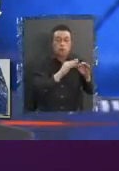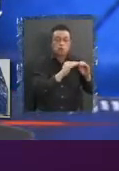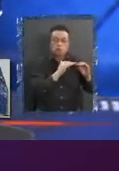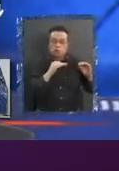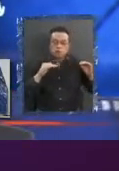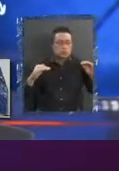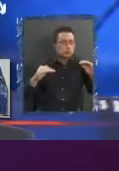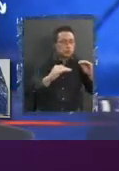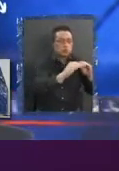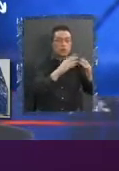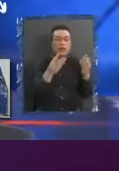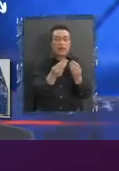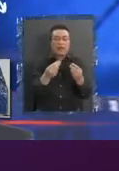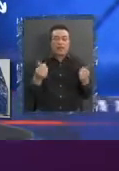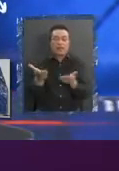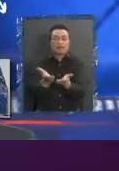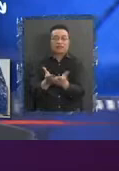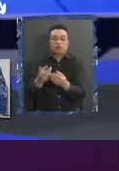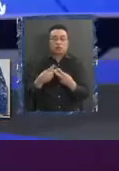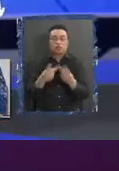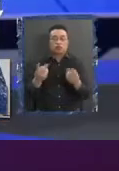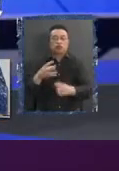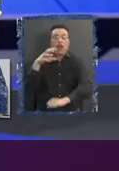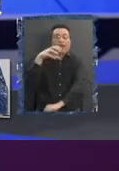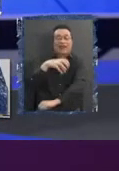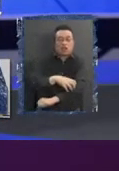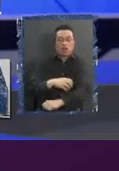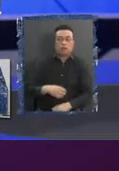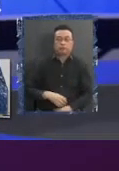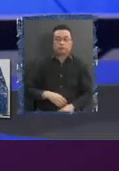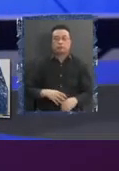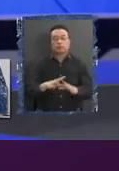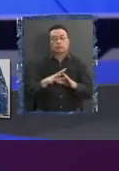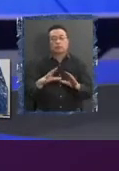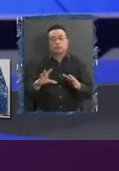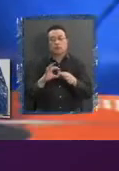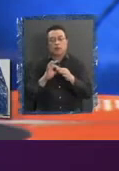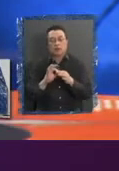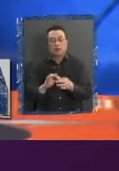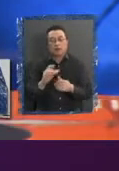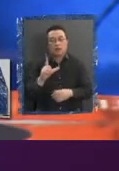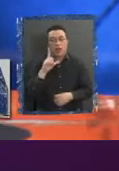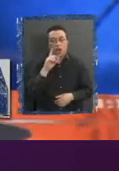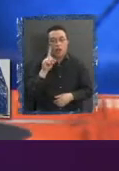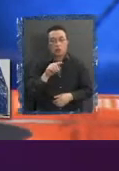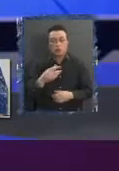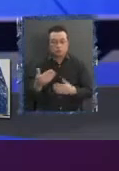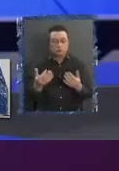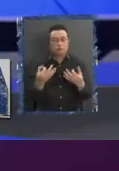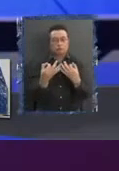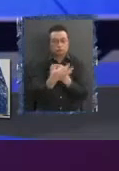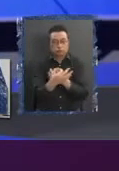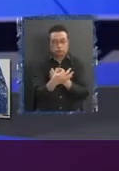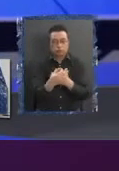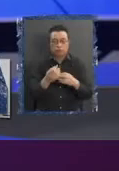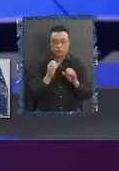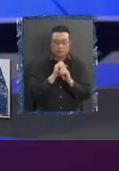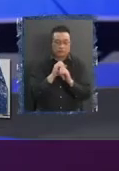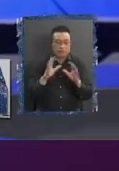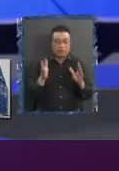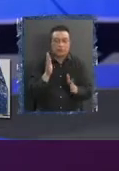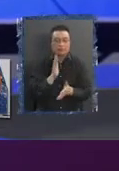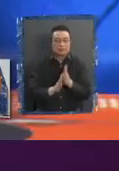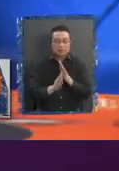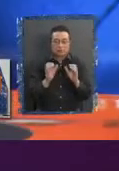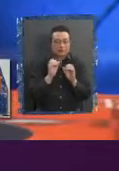calidad De los servicios públicos A nivel regional Está complejizando Muy bien Luis Cordero Muchas gracias Por habernos acompañado Y dan una explicación Así rapidita Express Con Pérez